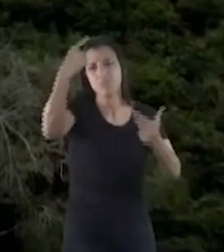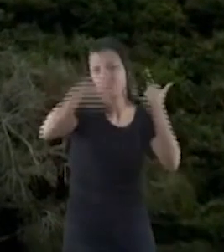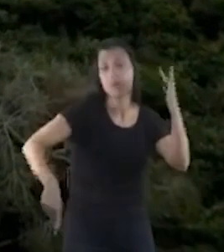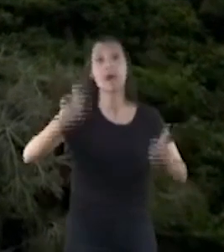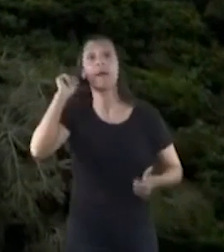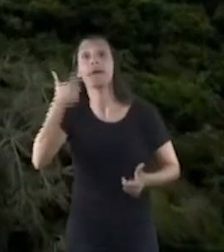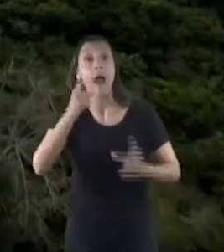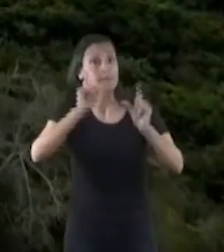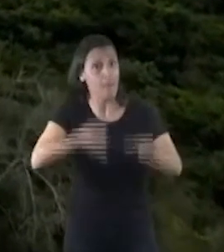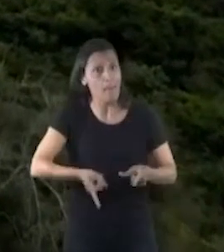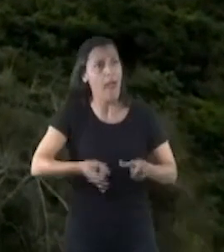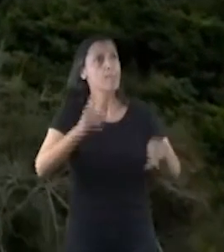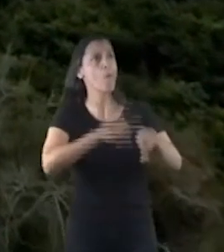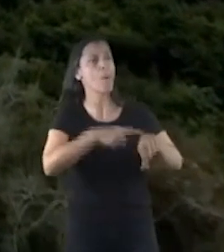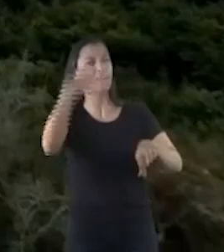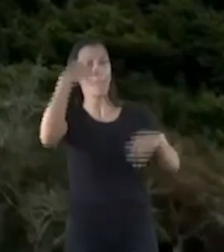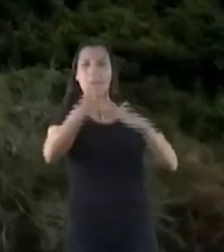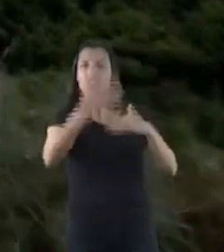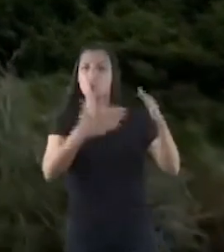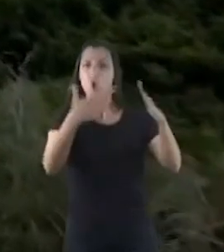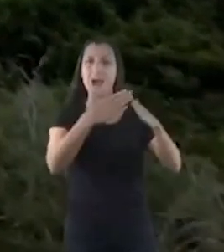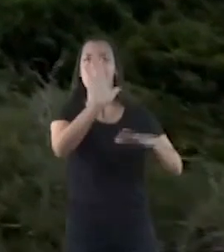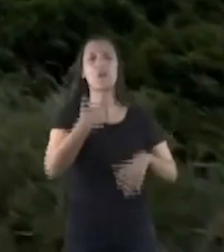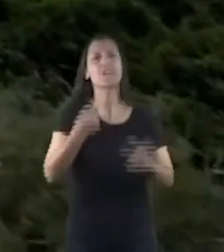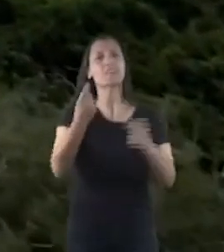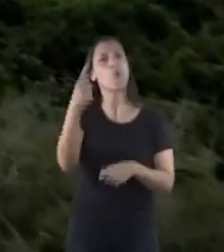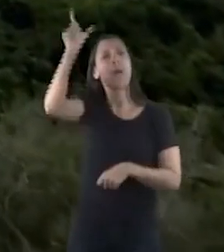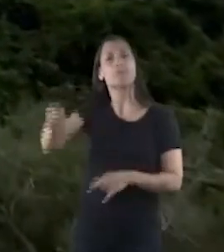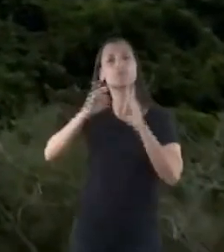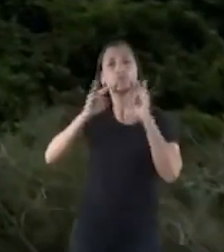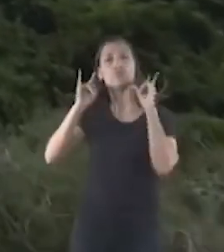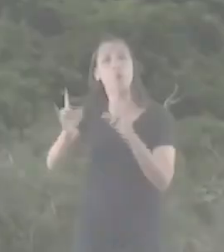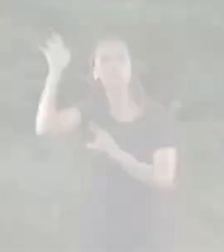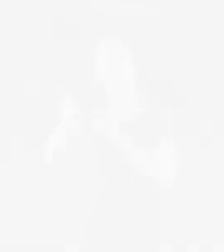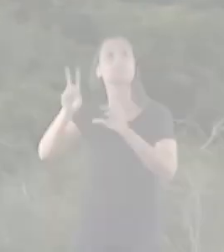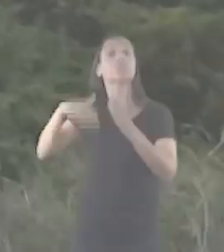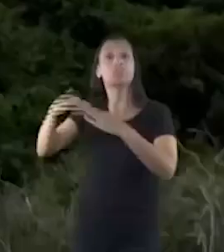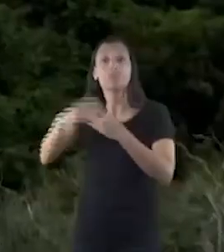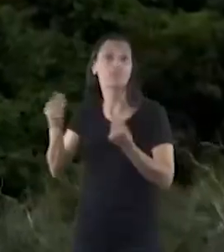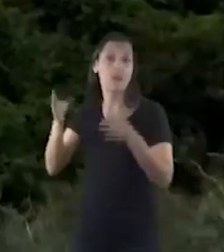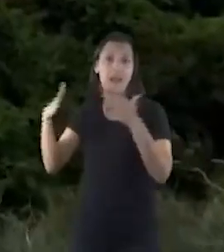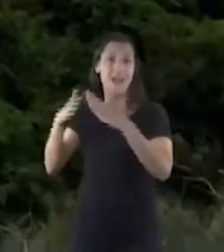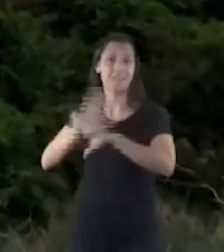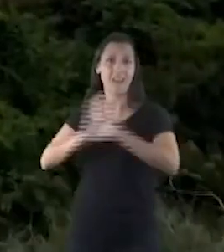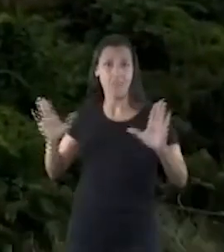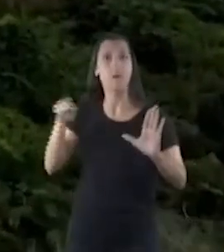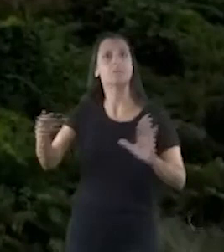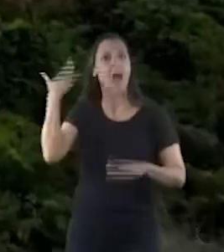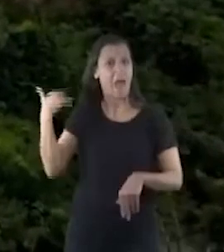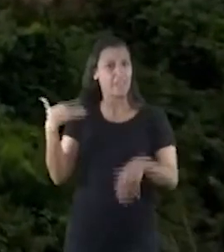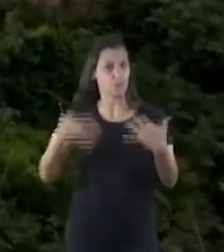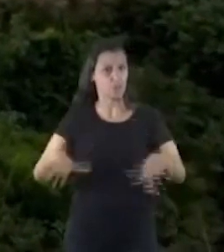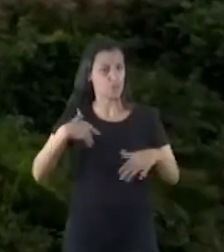gas, pero yo necesitaba que alguien solo pensara en la vivienda de los argentinos. Y veníamos de una época muy difícil,